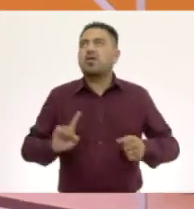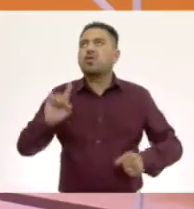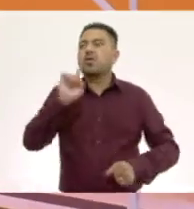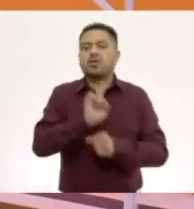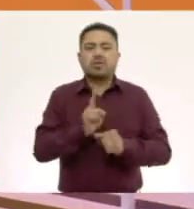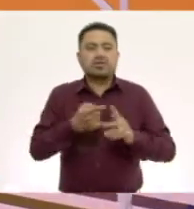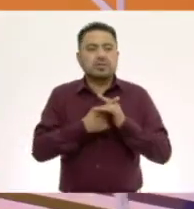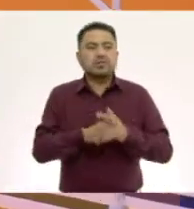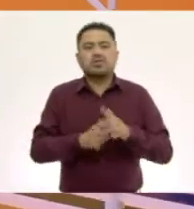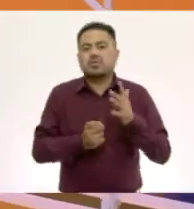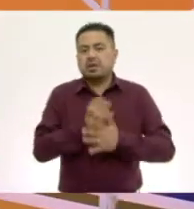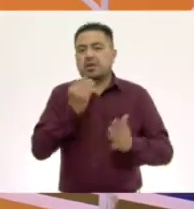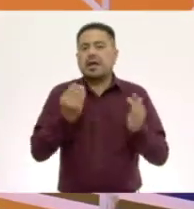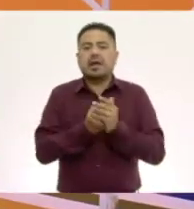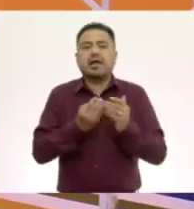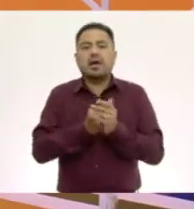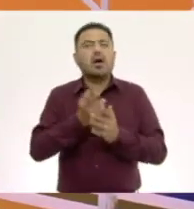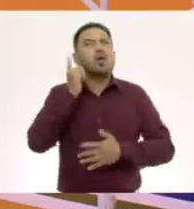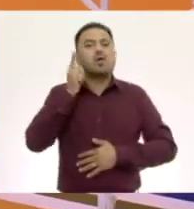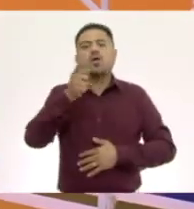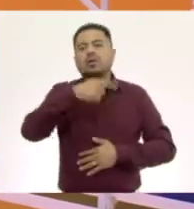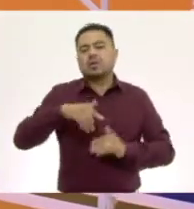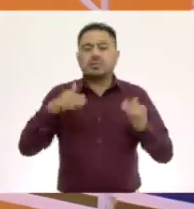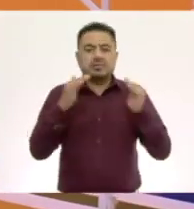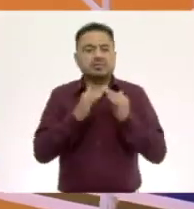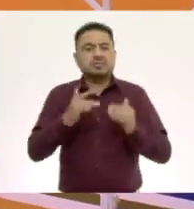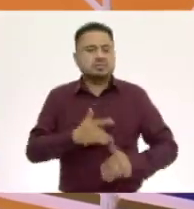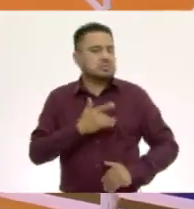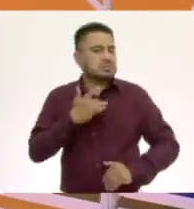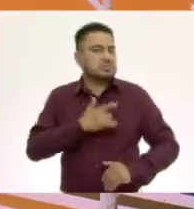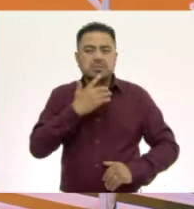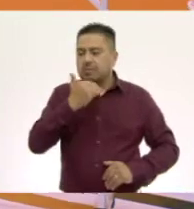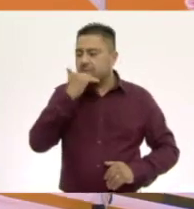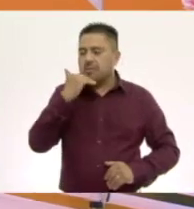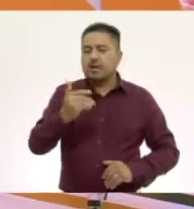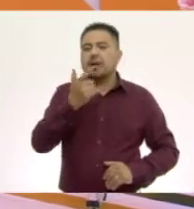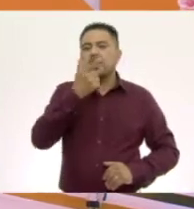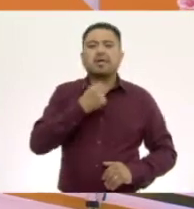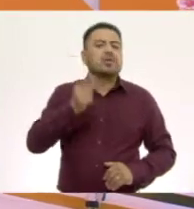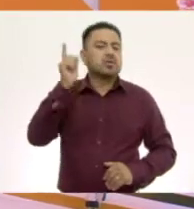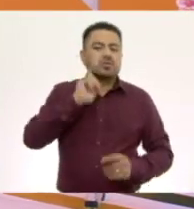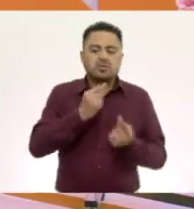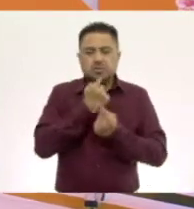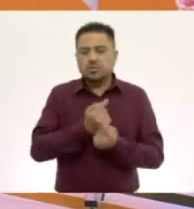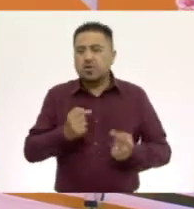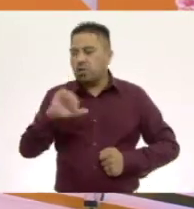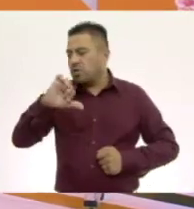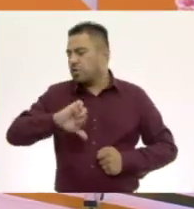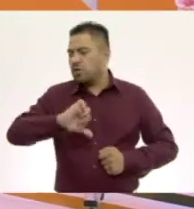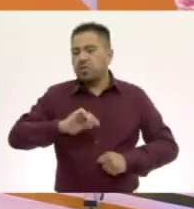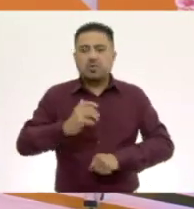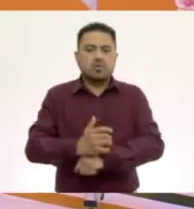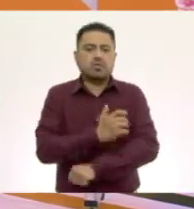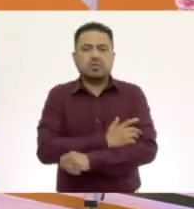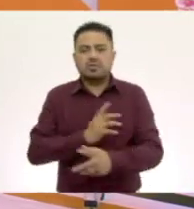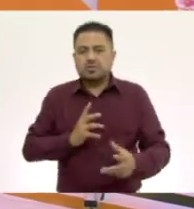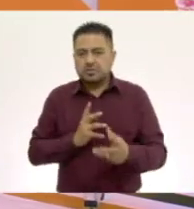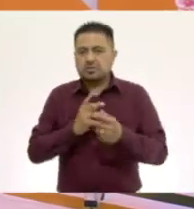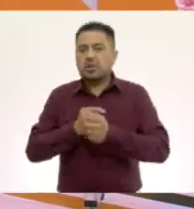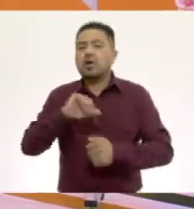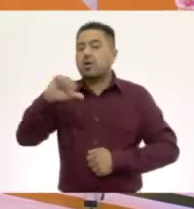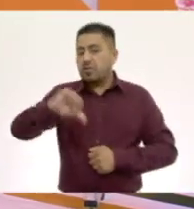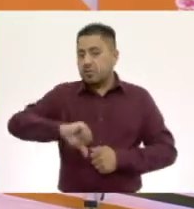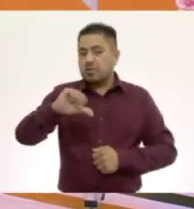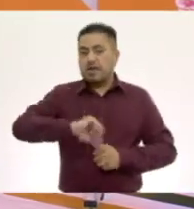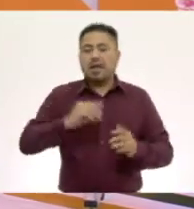a iniciar una nueva clase más. Espero que ustedes en casa se encuentren bien, niñas y niños que el día de hoy nos acompañan. Hoy